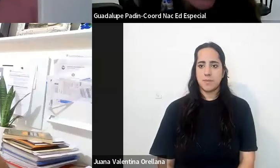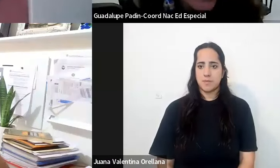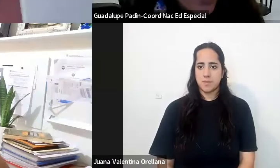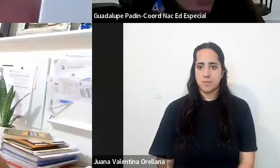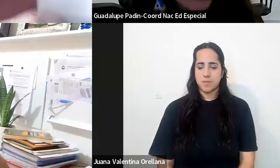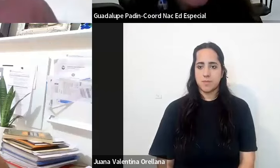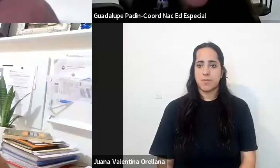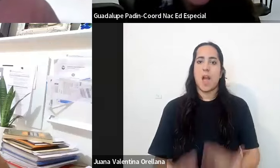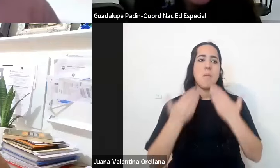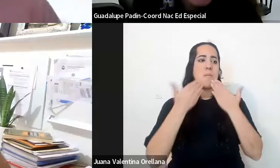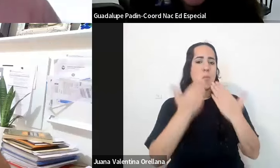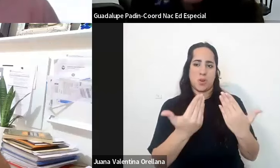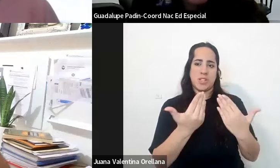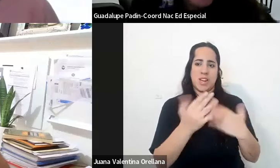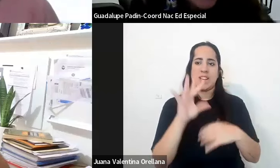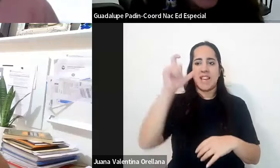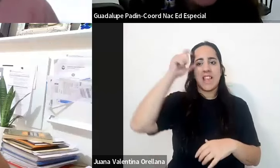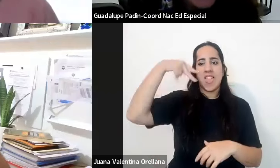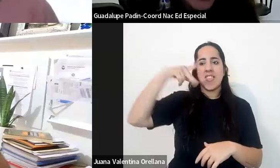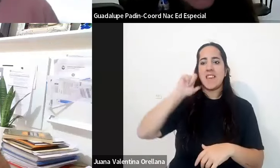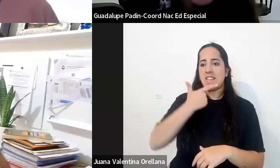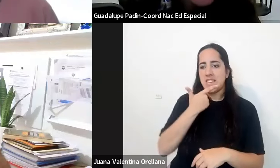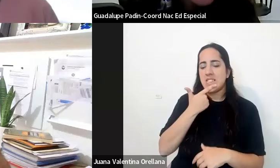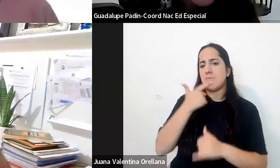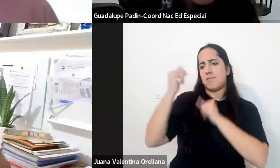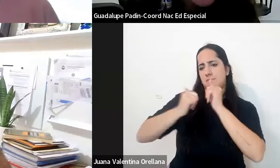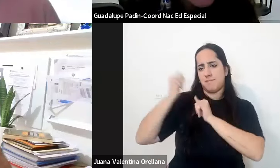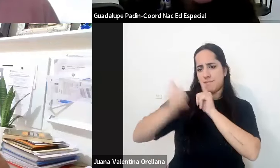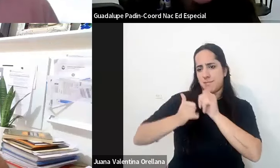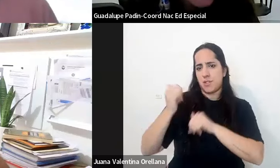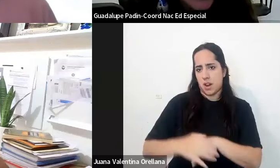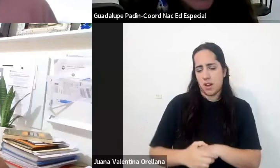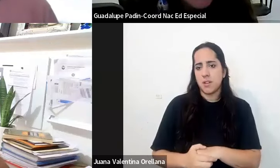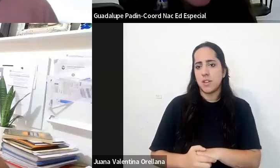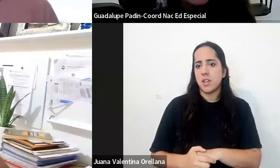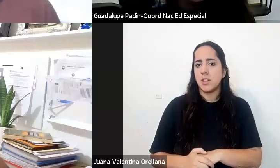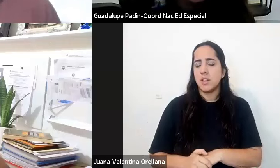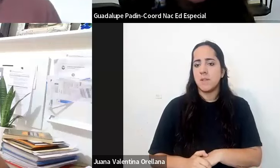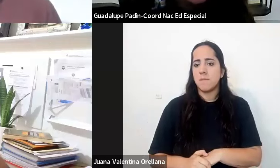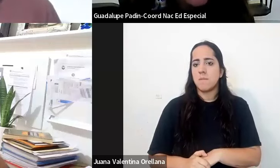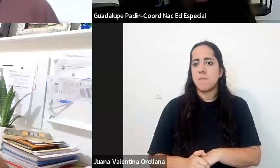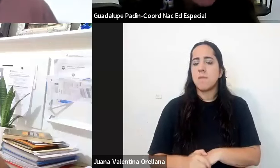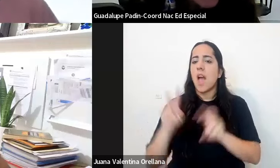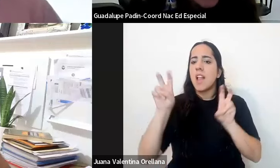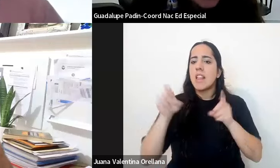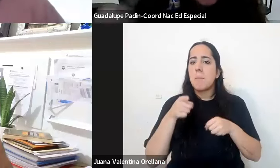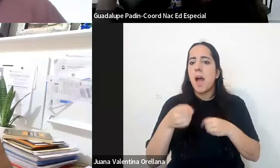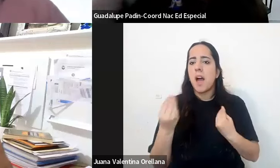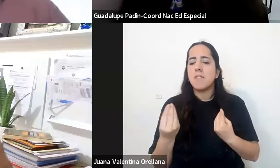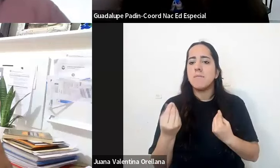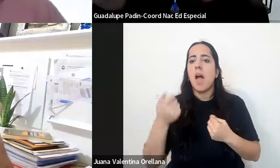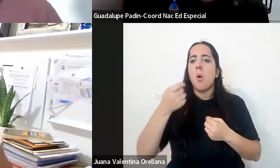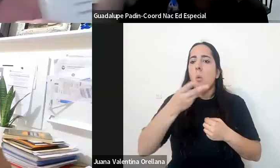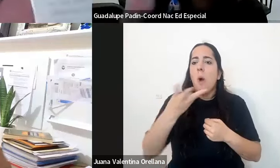Muchísimas gracias Benis por los aportes muy claros respecto a dónde están y cuantos y